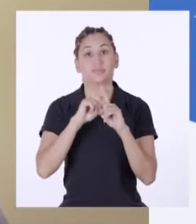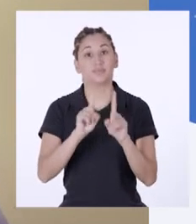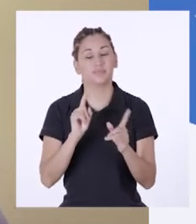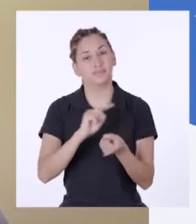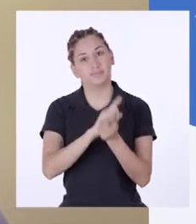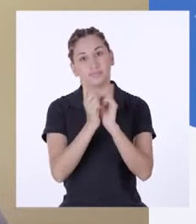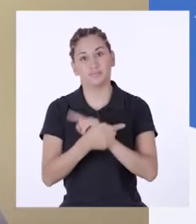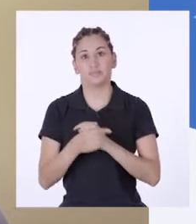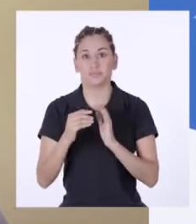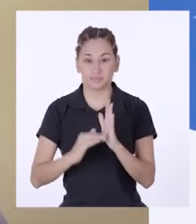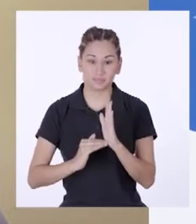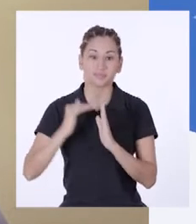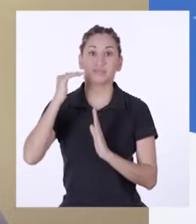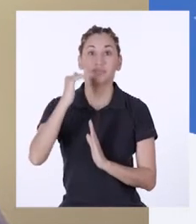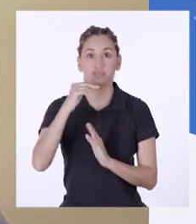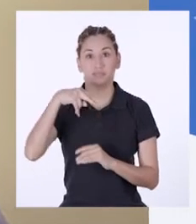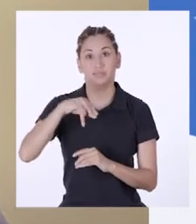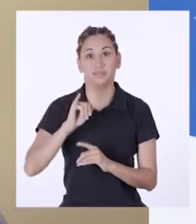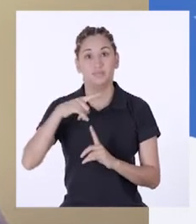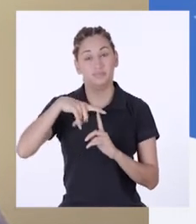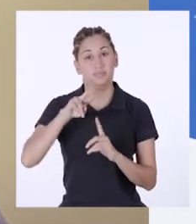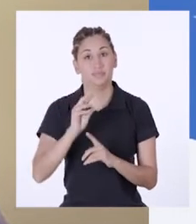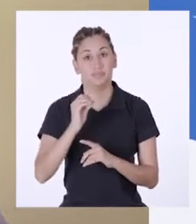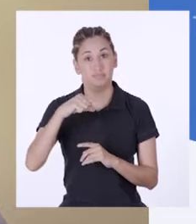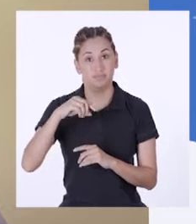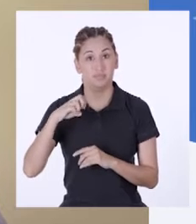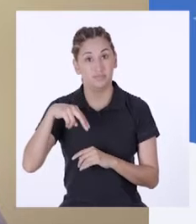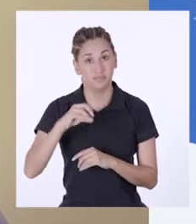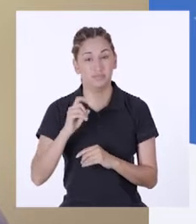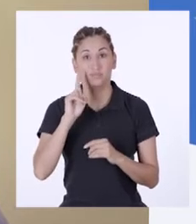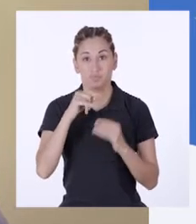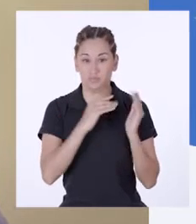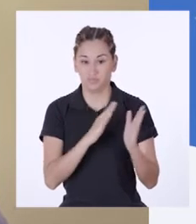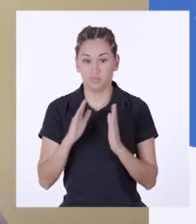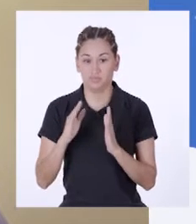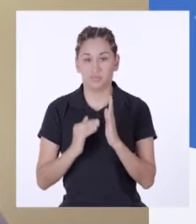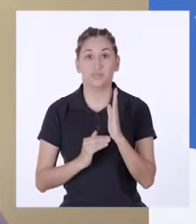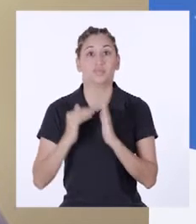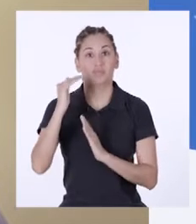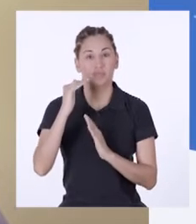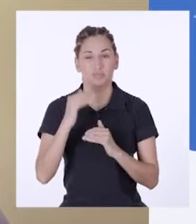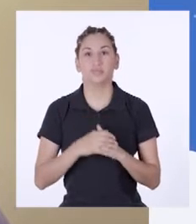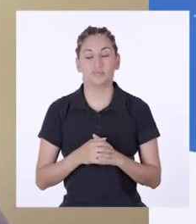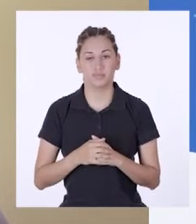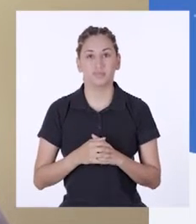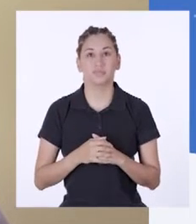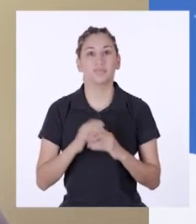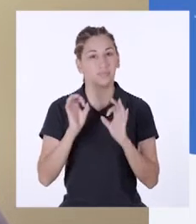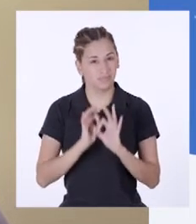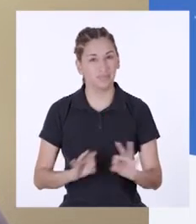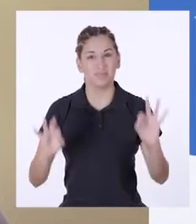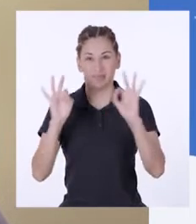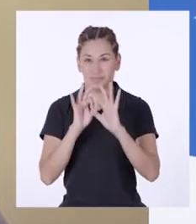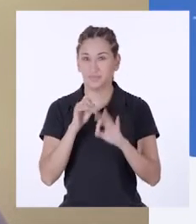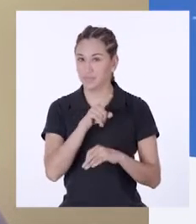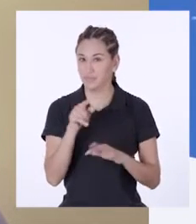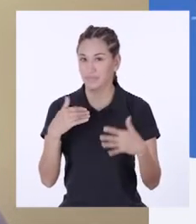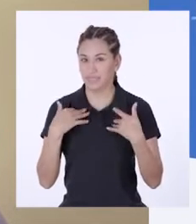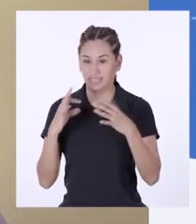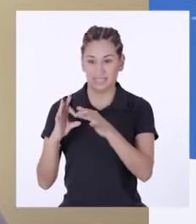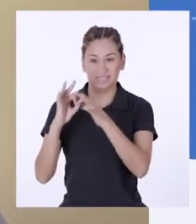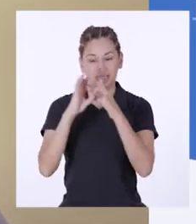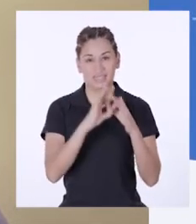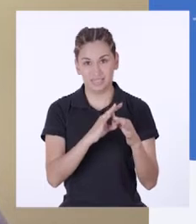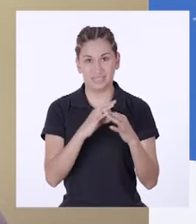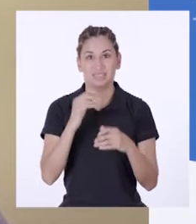mientras que con alto contenido de nitrógeno será un proceso rápido y con altas temperaturas. Lo ideal es tener una